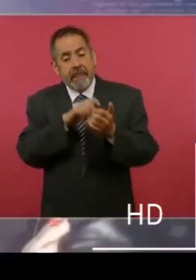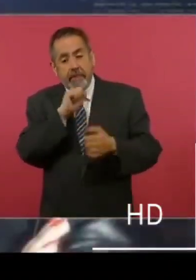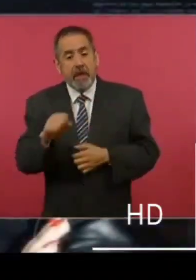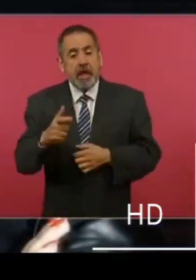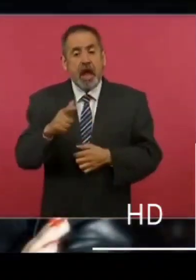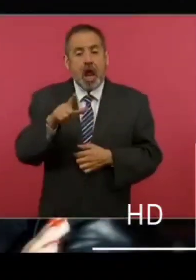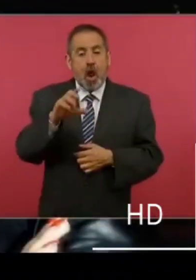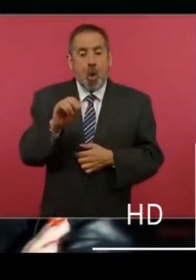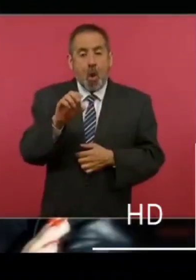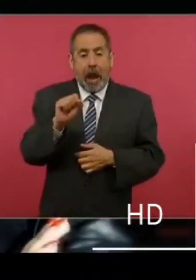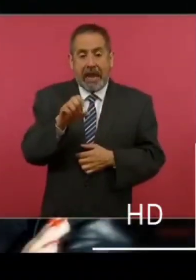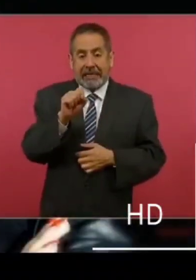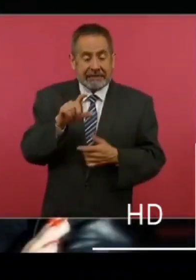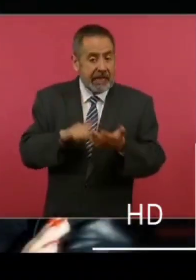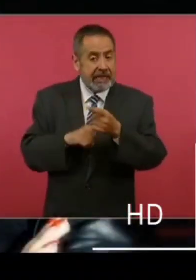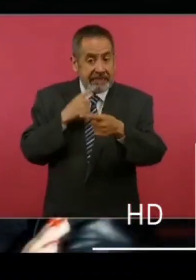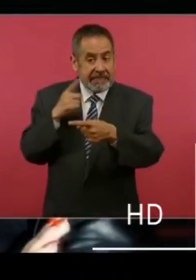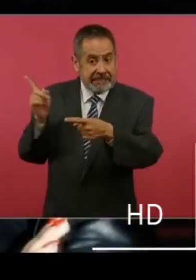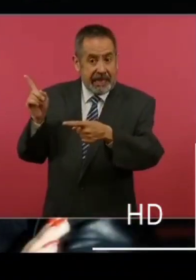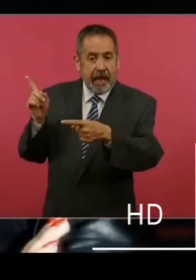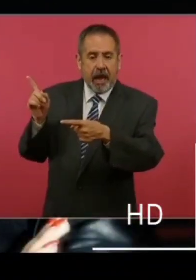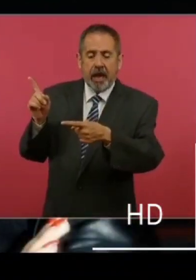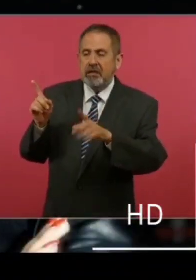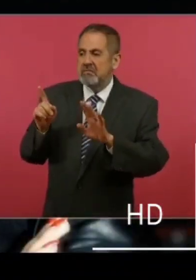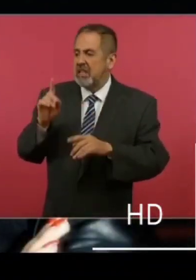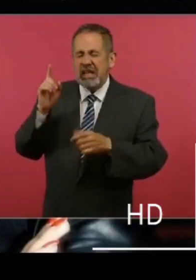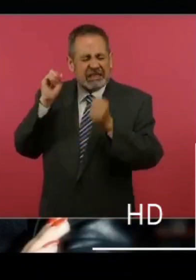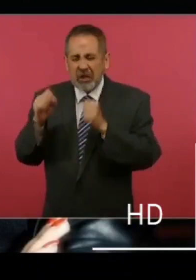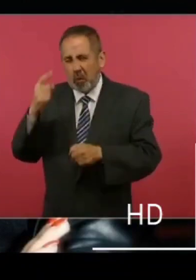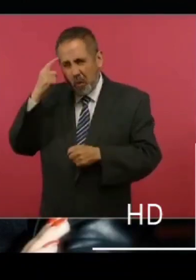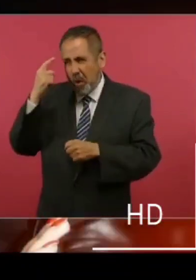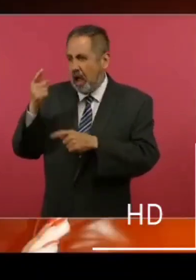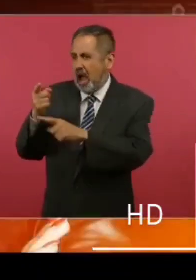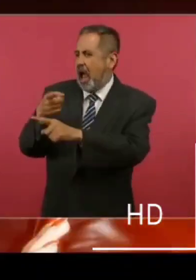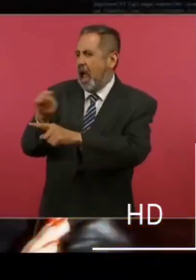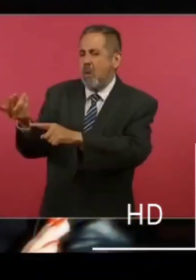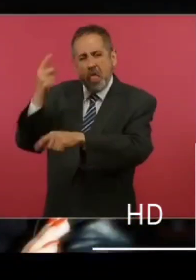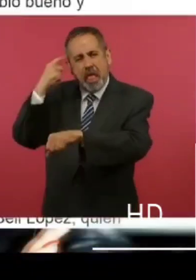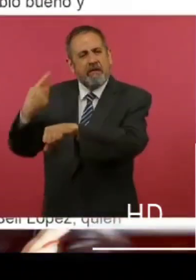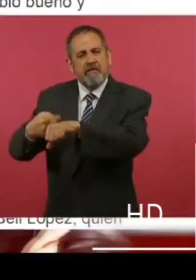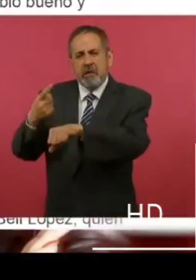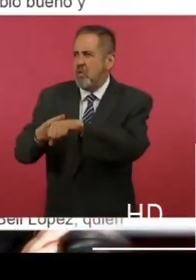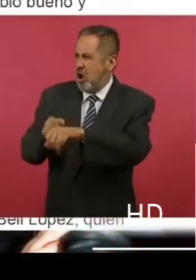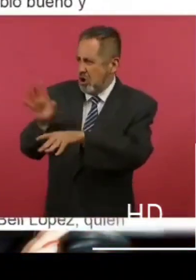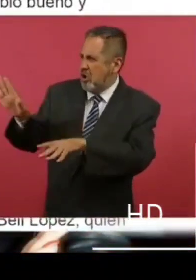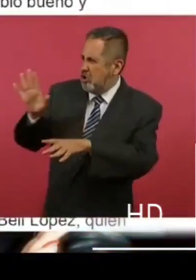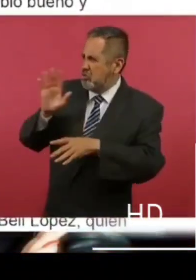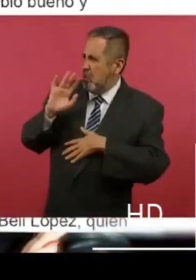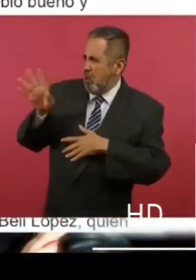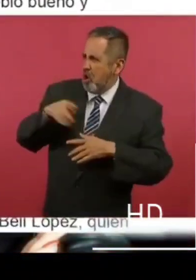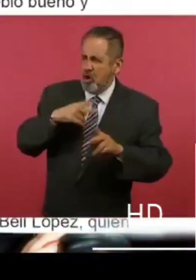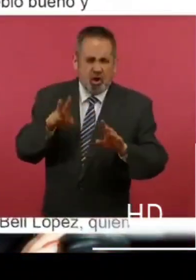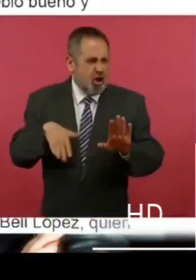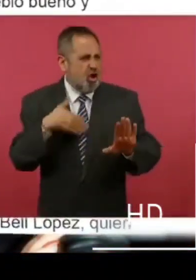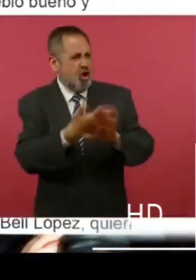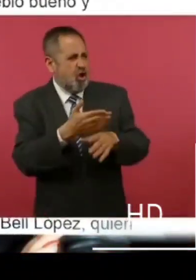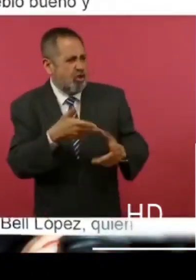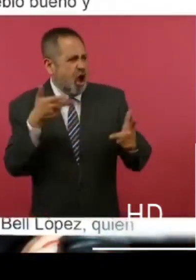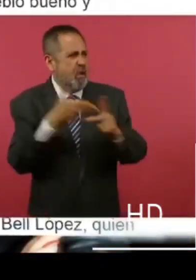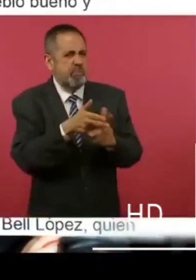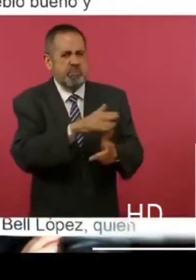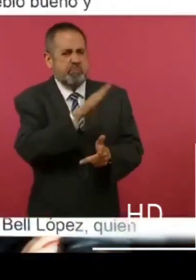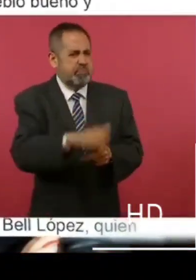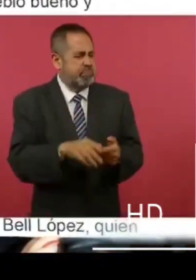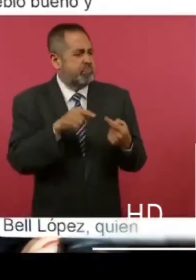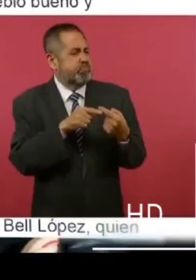Loaesa escribió que no faltará algún demente adorador de la 4T que quiera asustar, o incluso algo